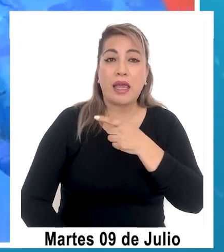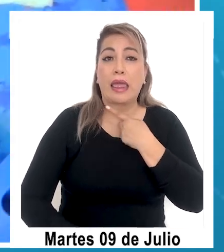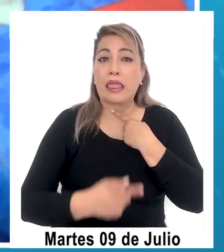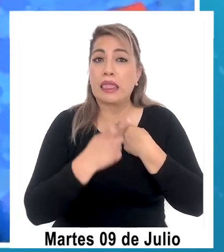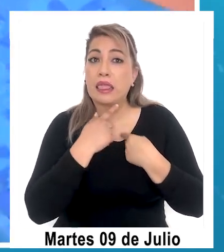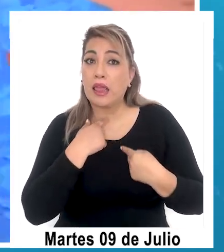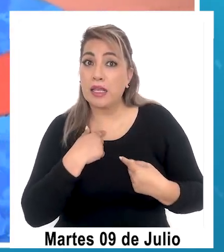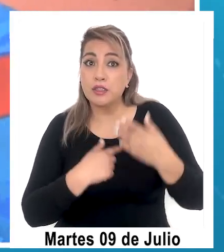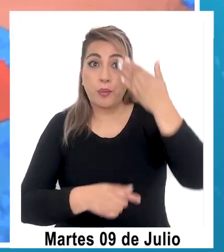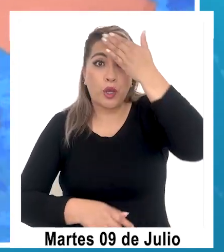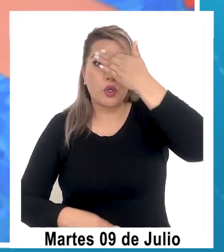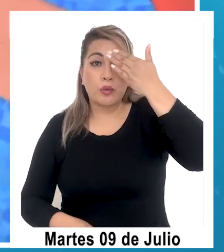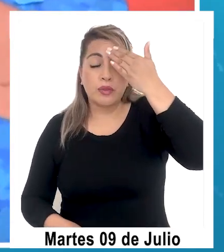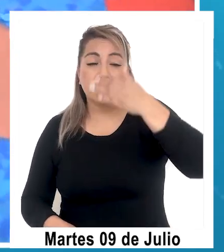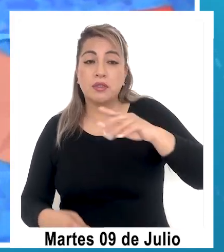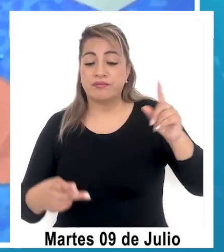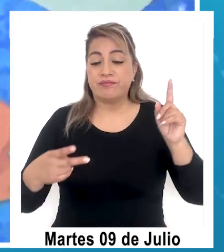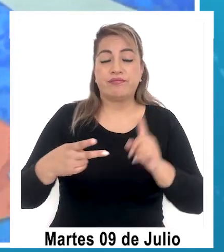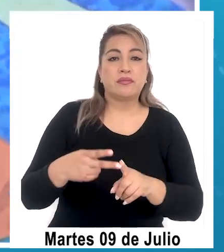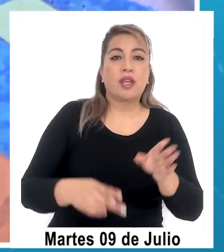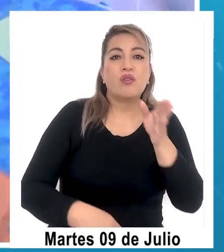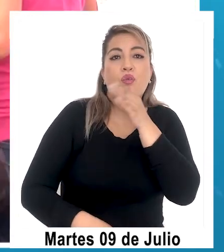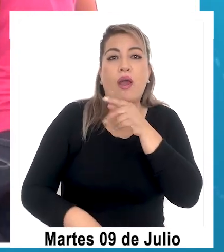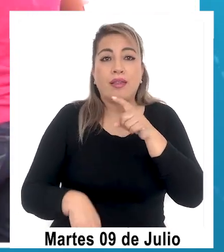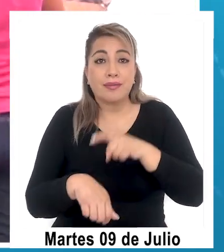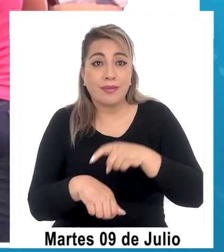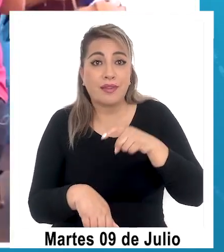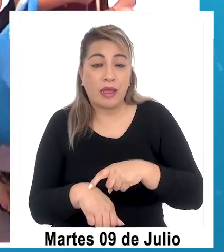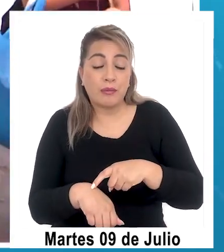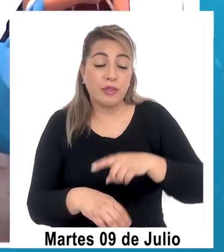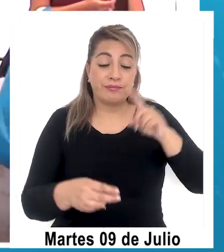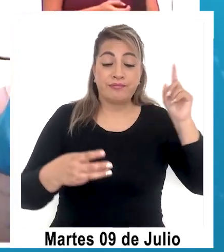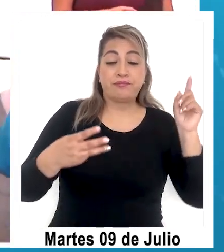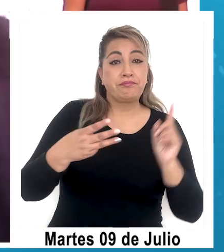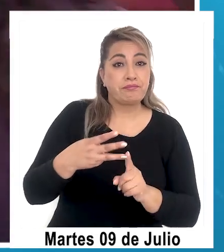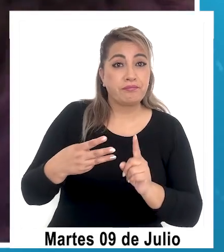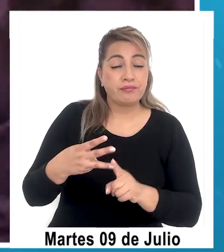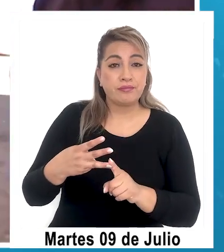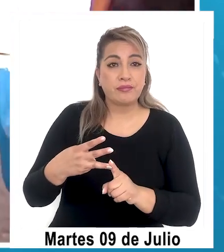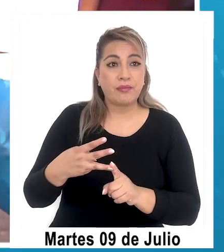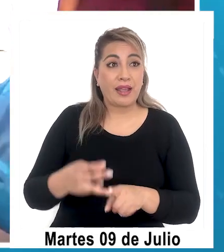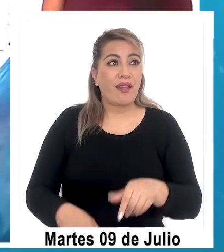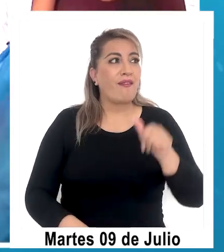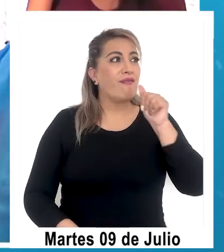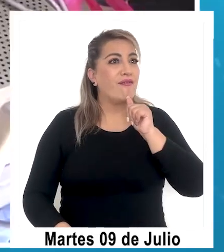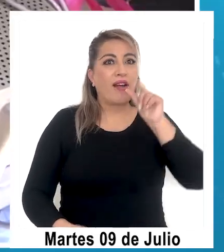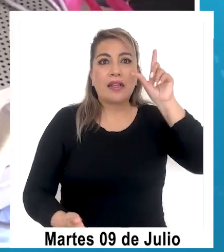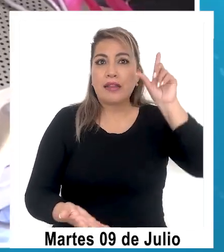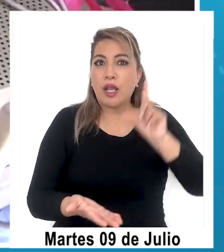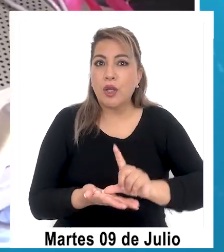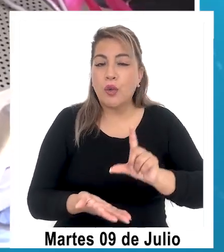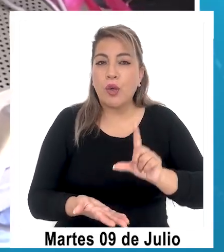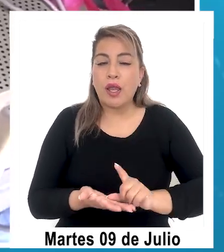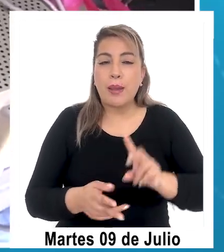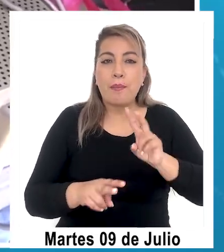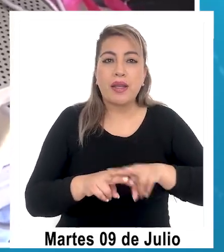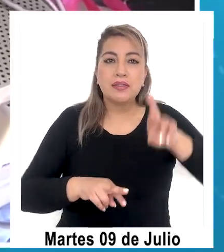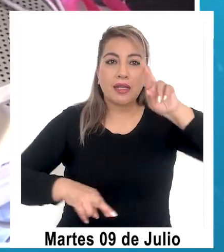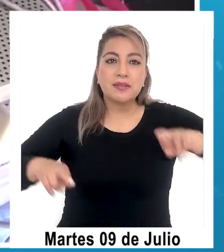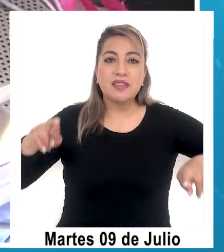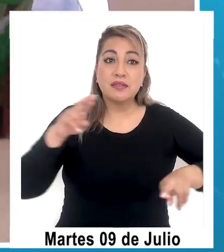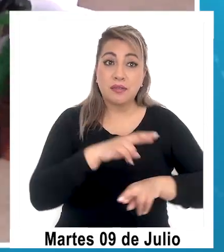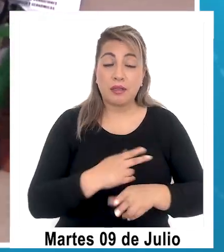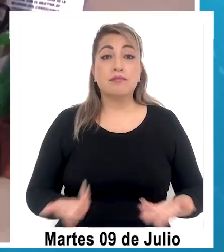en segundo lugar, no se tiene tiempo, y en tercer lugar, hay carencia de espacios para realizar esta